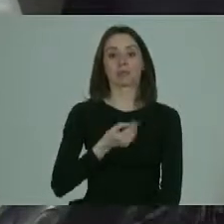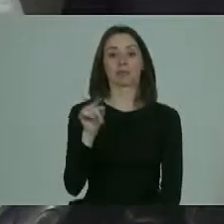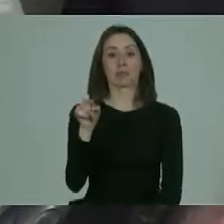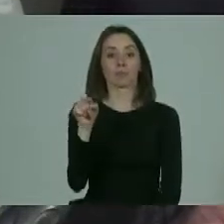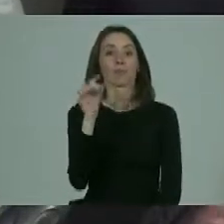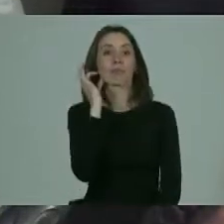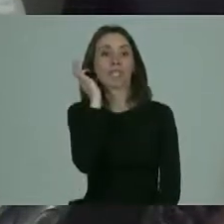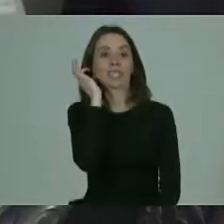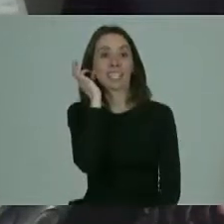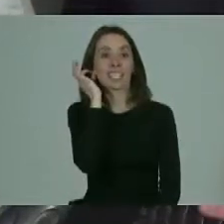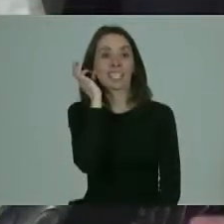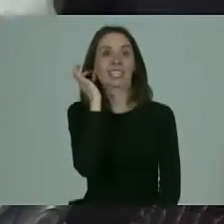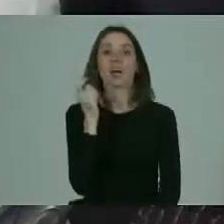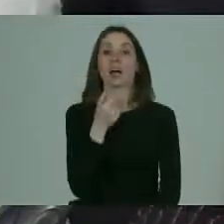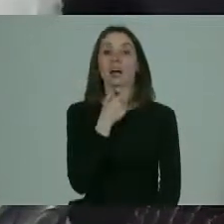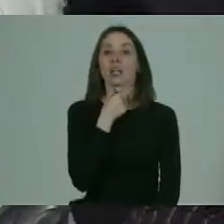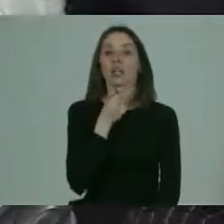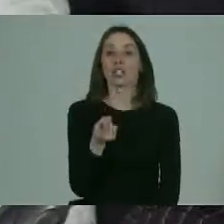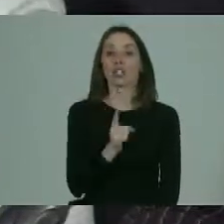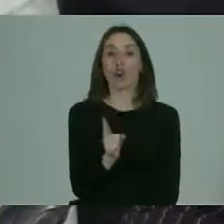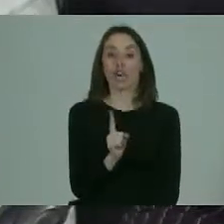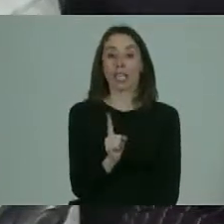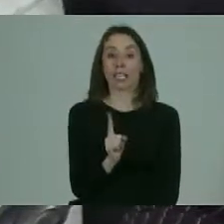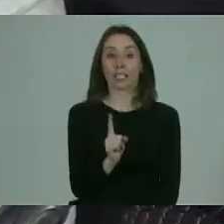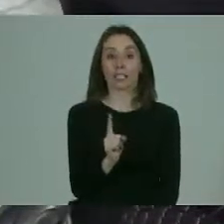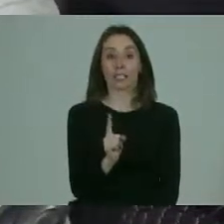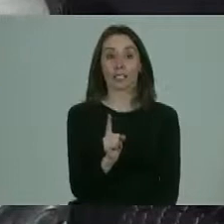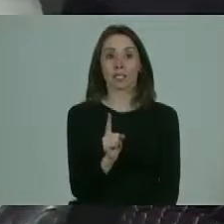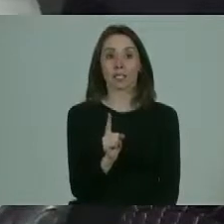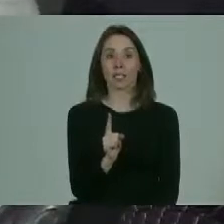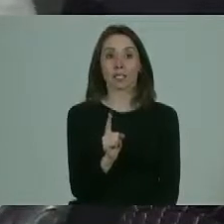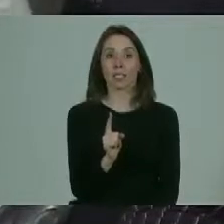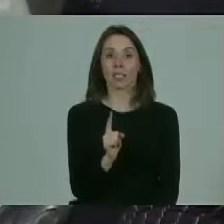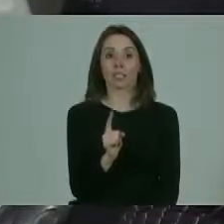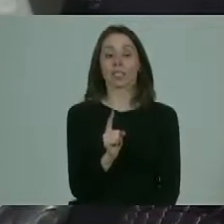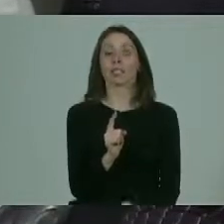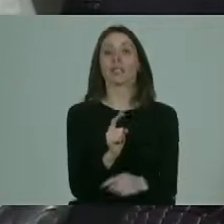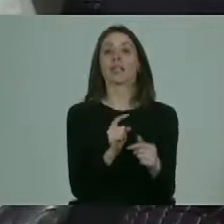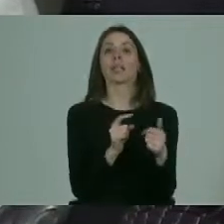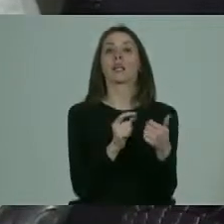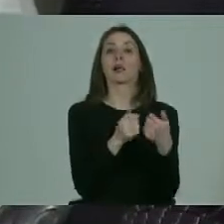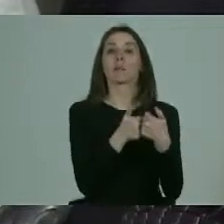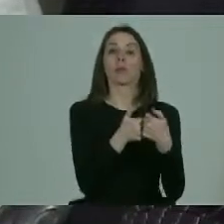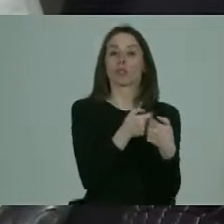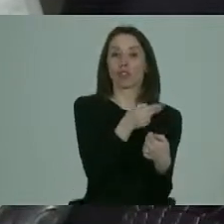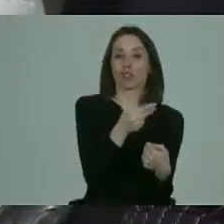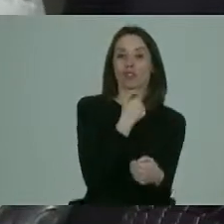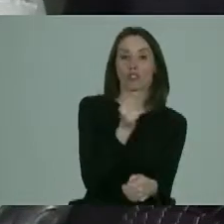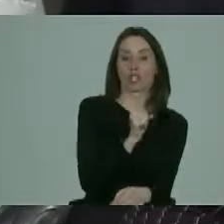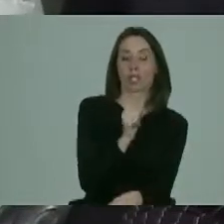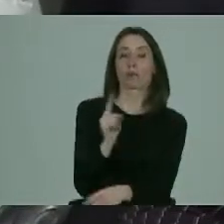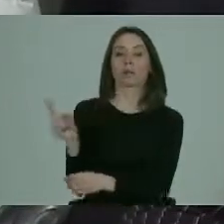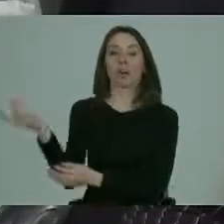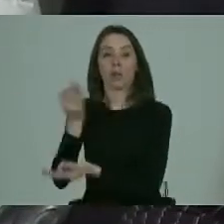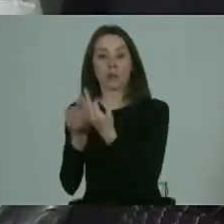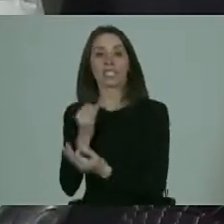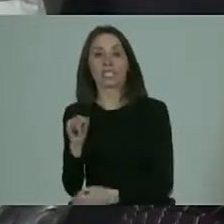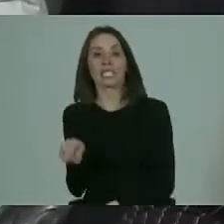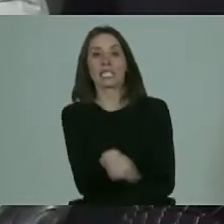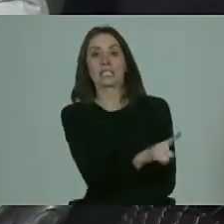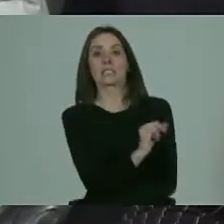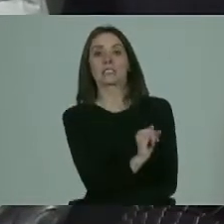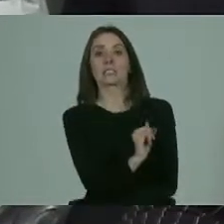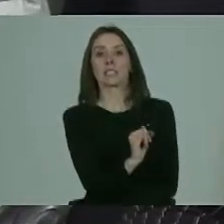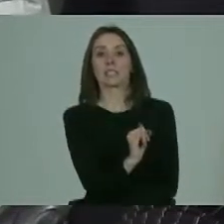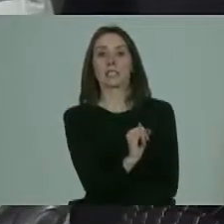ella no quería intimar con su pololo. Sin embargo, le decían que tenía que hacerlo.